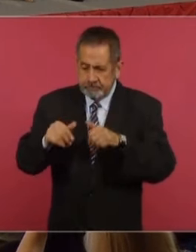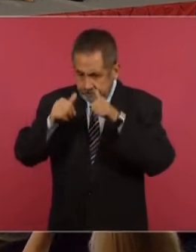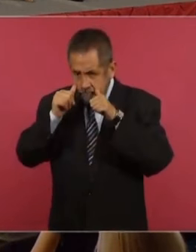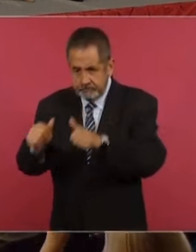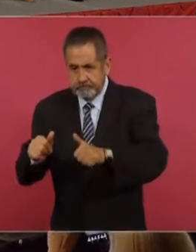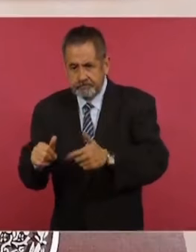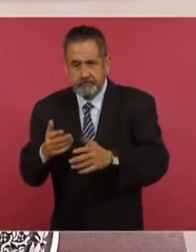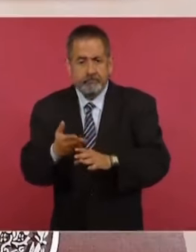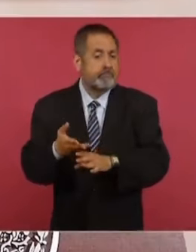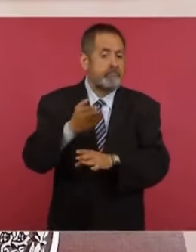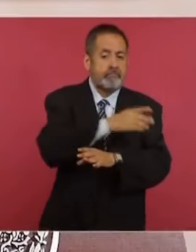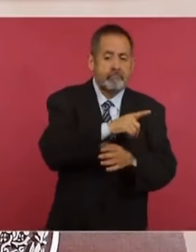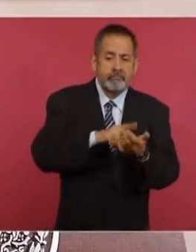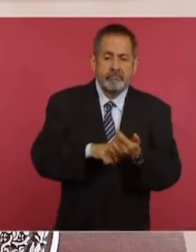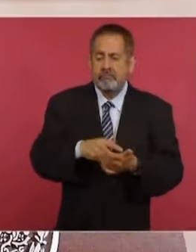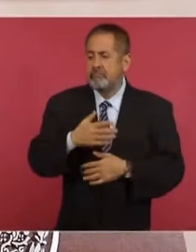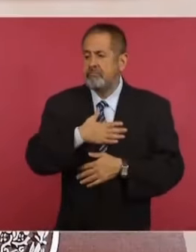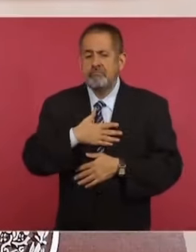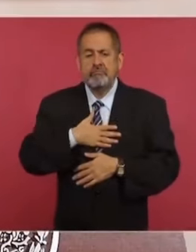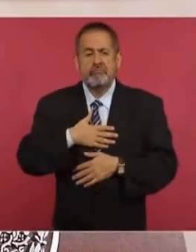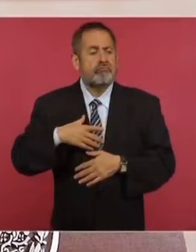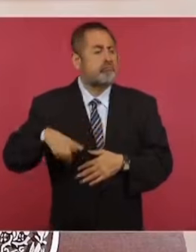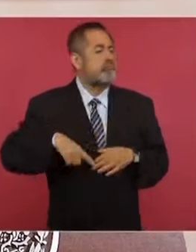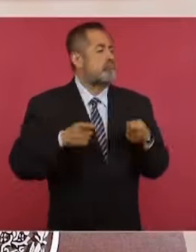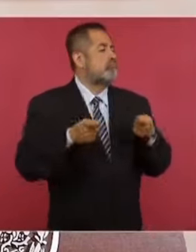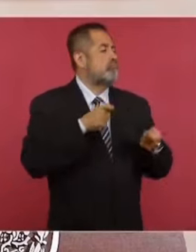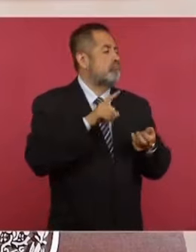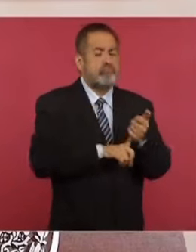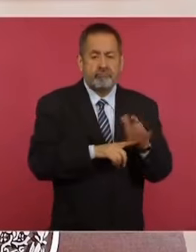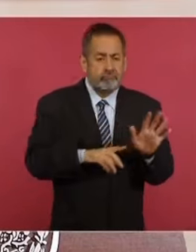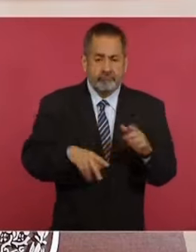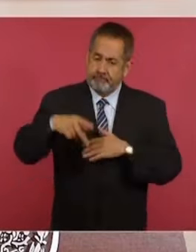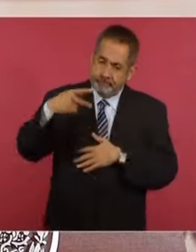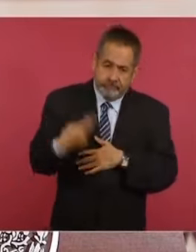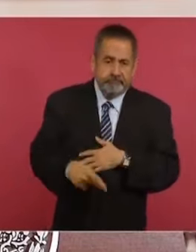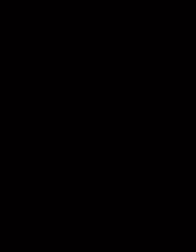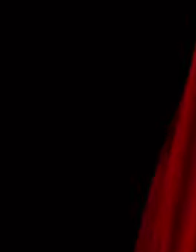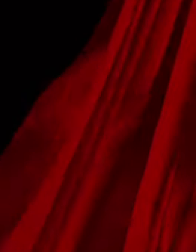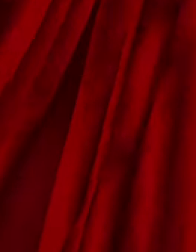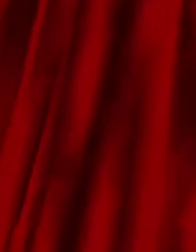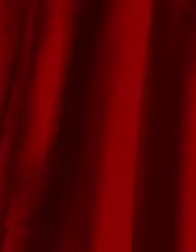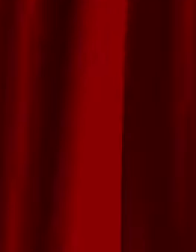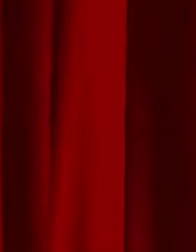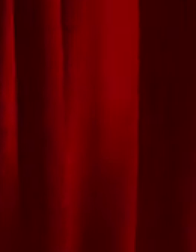médica eran patrimonio de los gobernadores. Esto ya no es así, es patrimonio de los mexicanos. es así, es patrimonio de mexicanos.